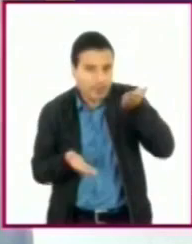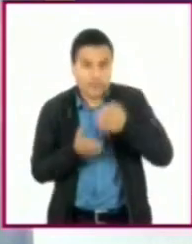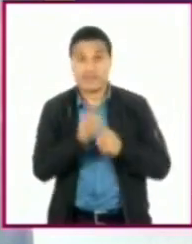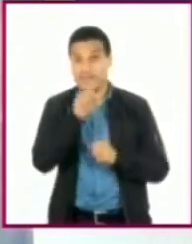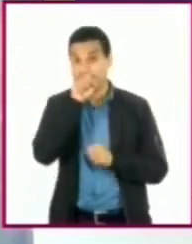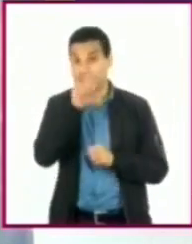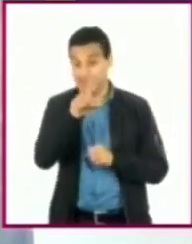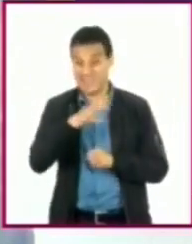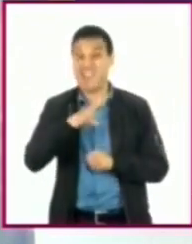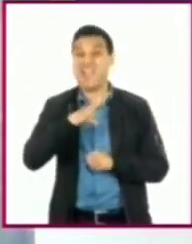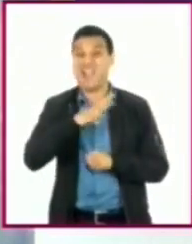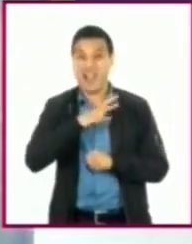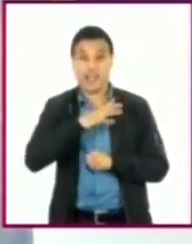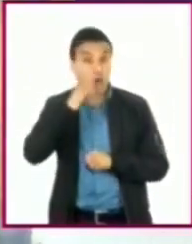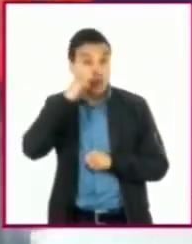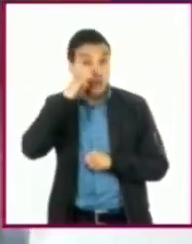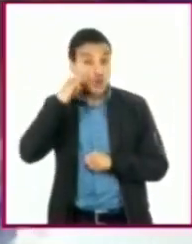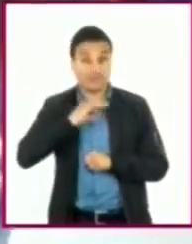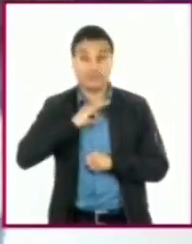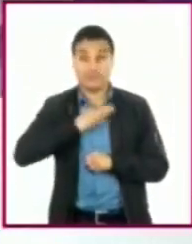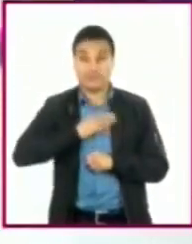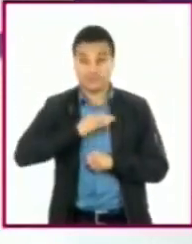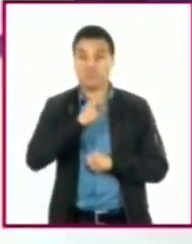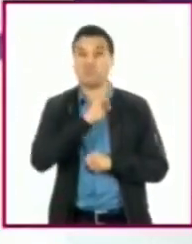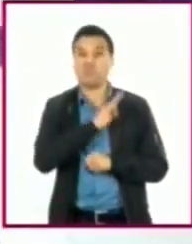infecciosos que afectan nuestra salud.